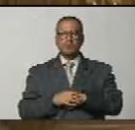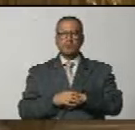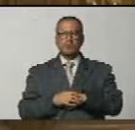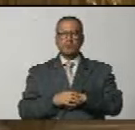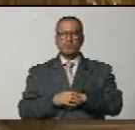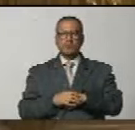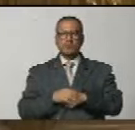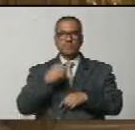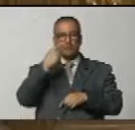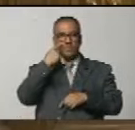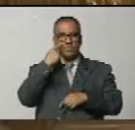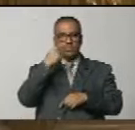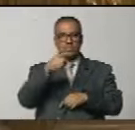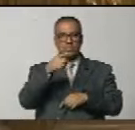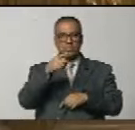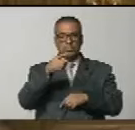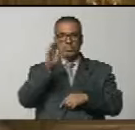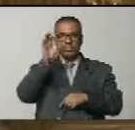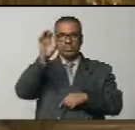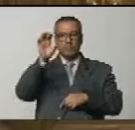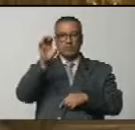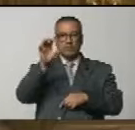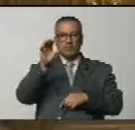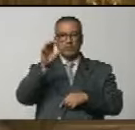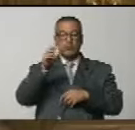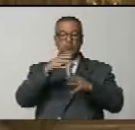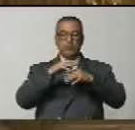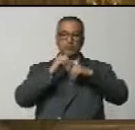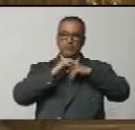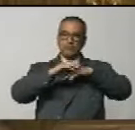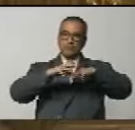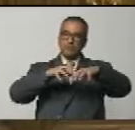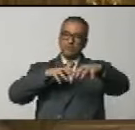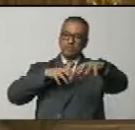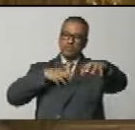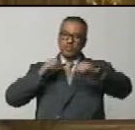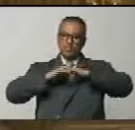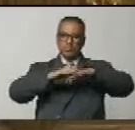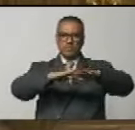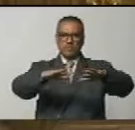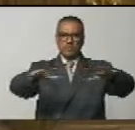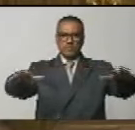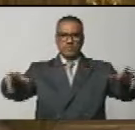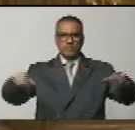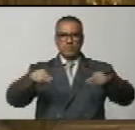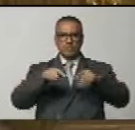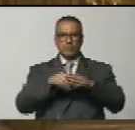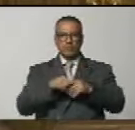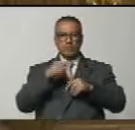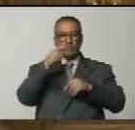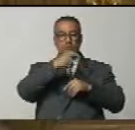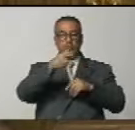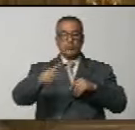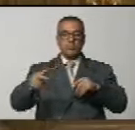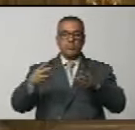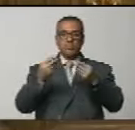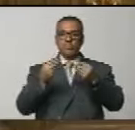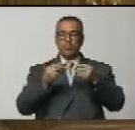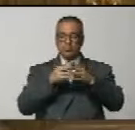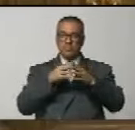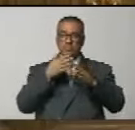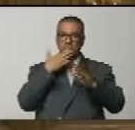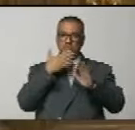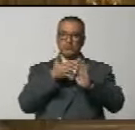Siendo este el país de mayor extensión territorial y con una población bastante significativa,